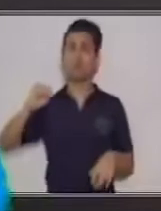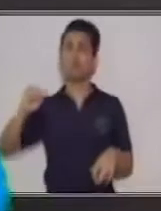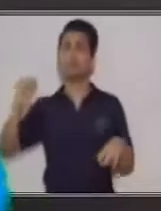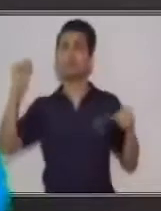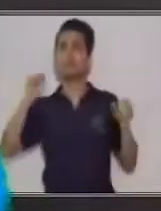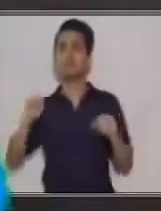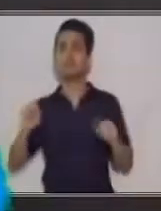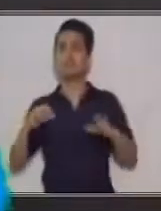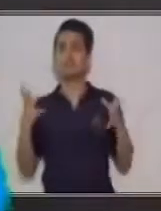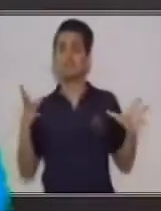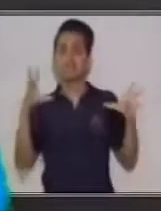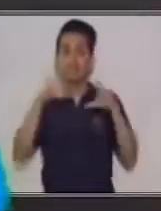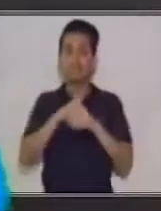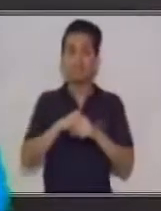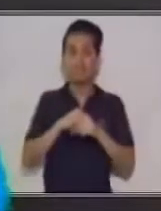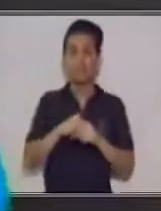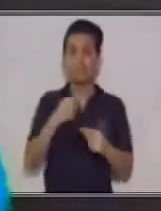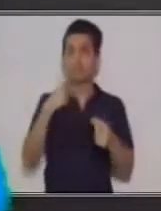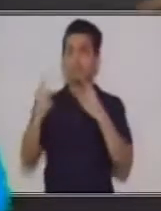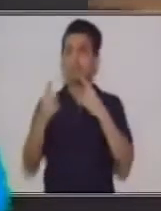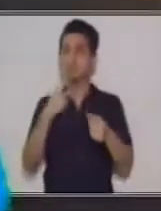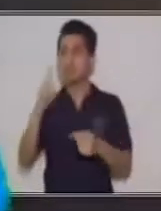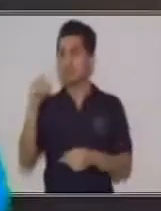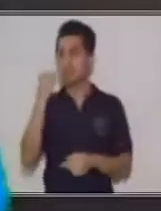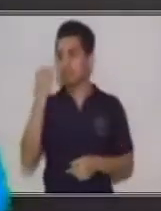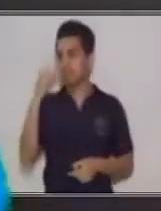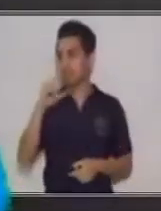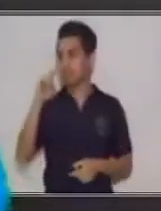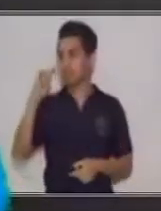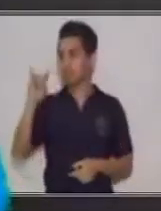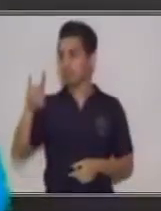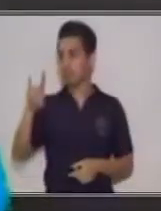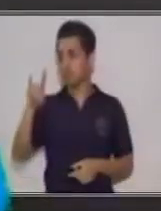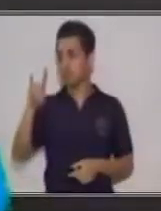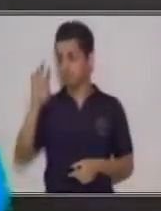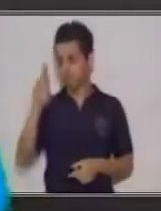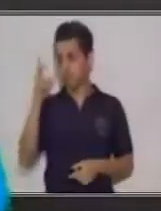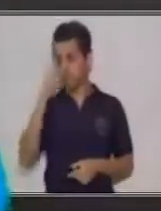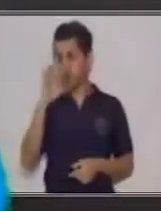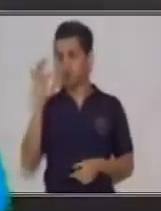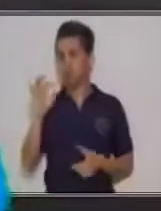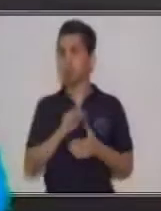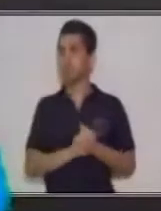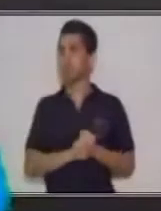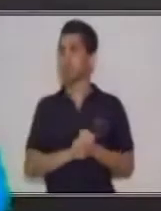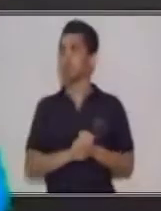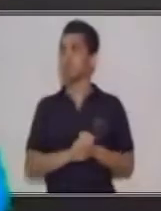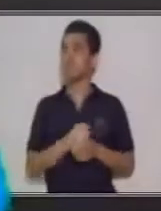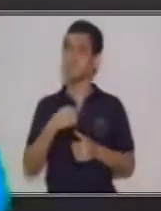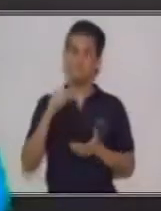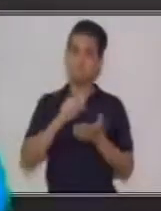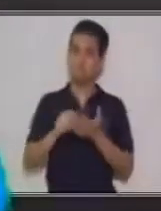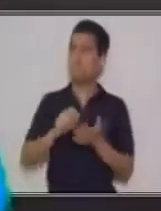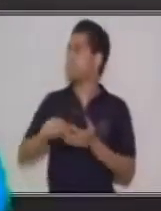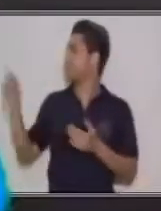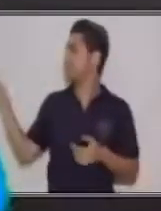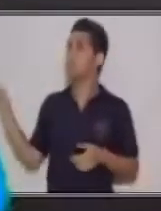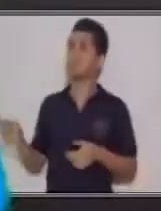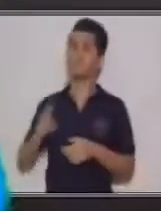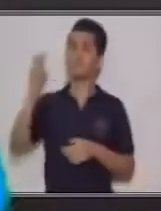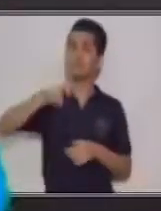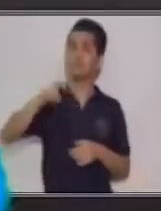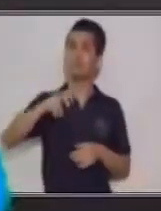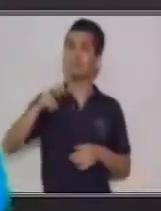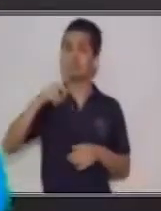viene a formar parte de un discurso. Realmente para comprender el discurso, yo coloqué por acá, es necesario